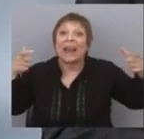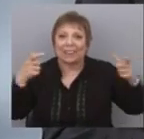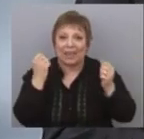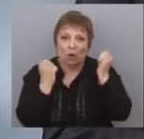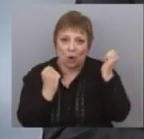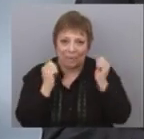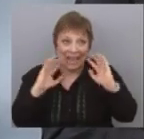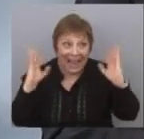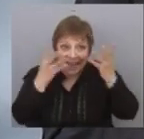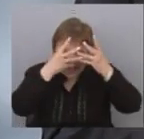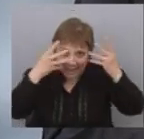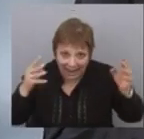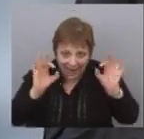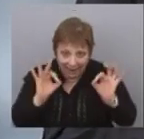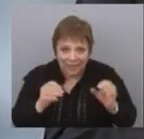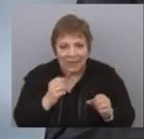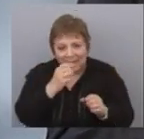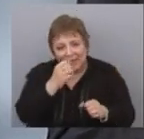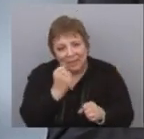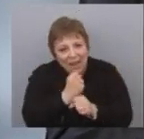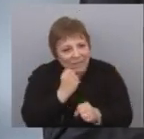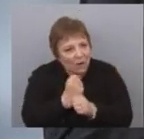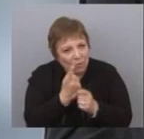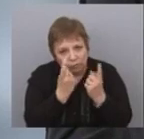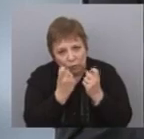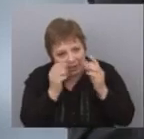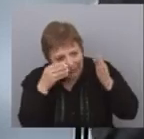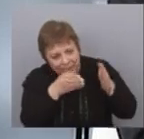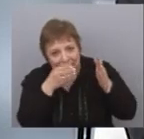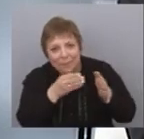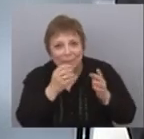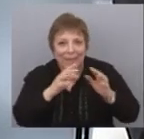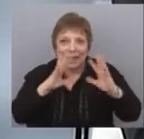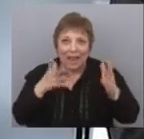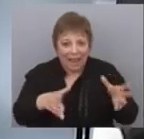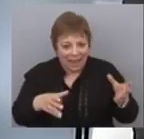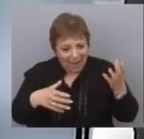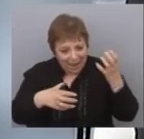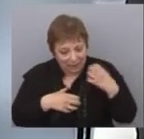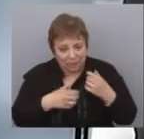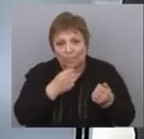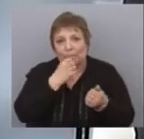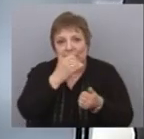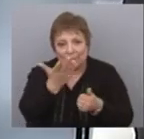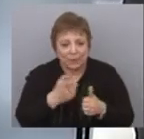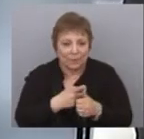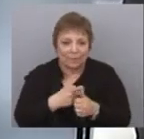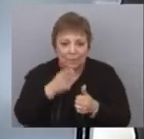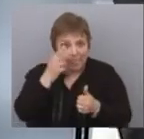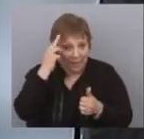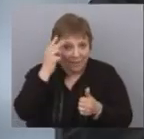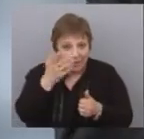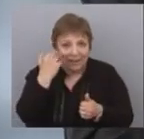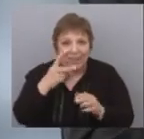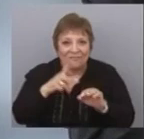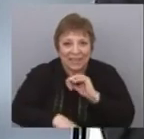El Frente Amplio ha trabajado y ha trabajado muy fuertemente en ello desde que asumió. Por ejemplo, vale recordar que había